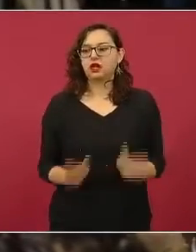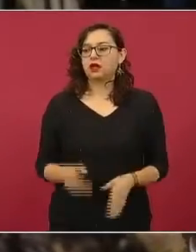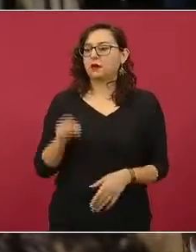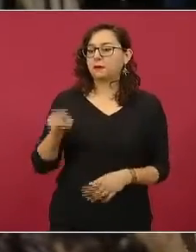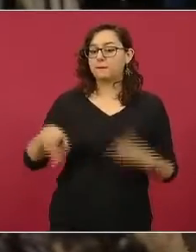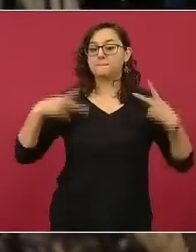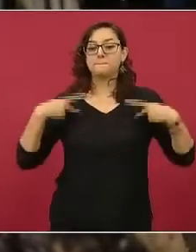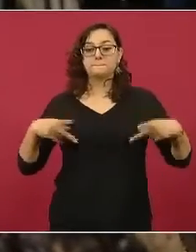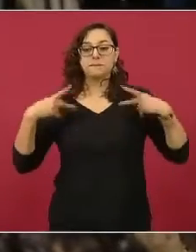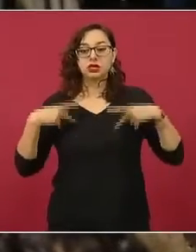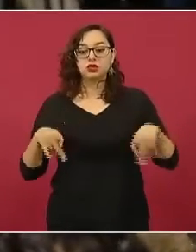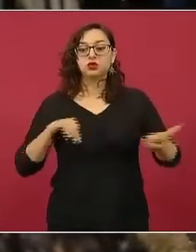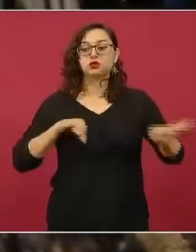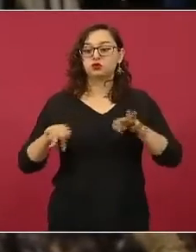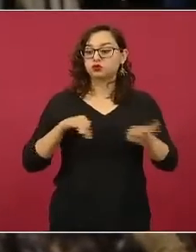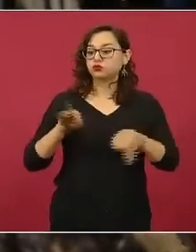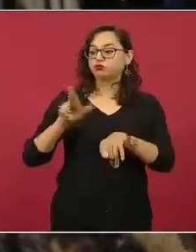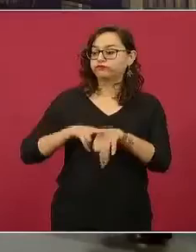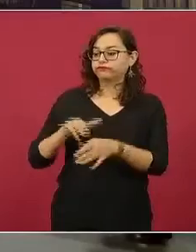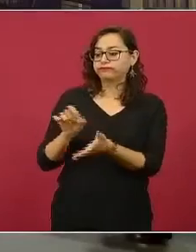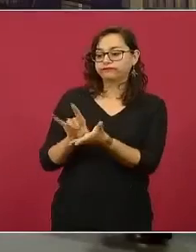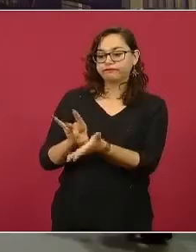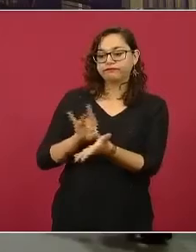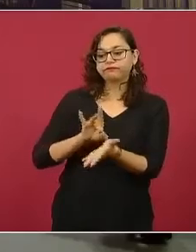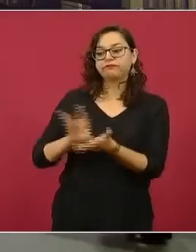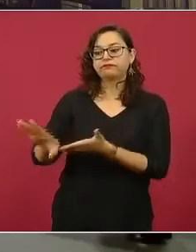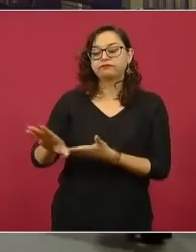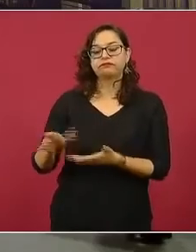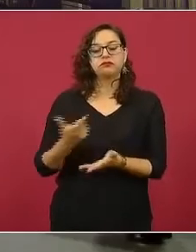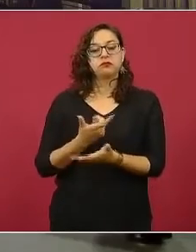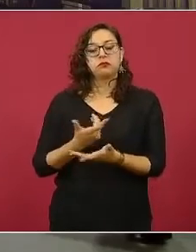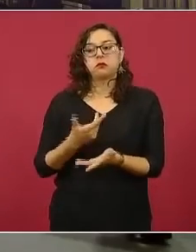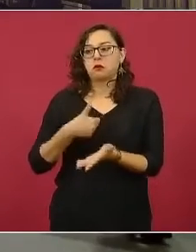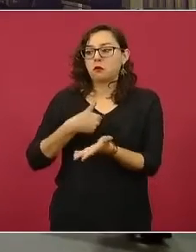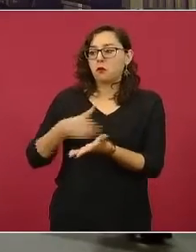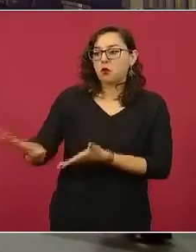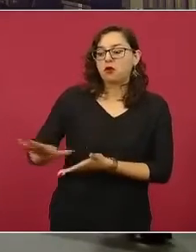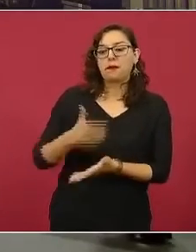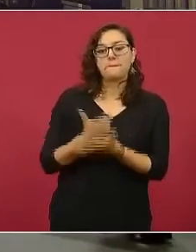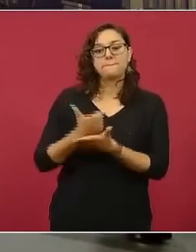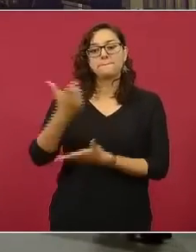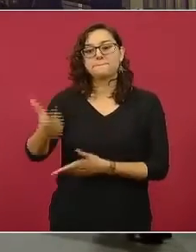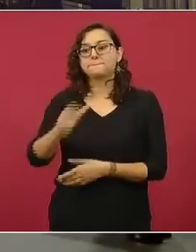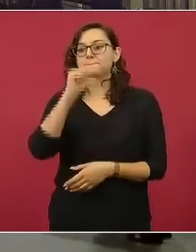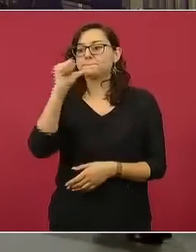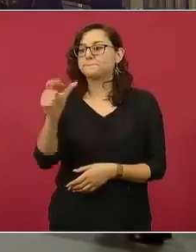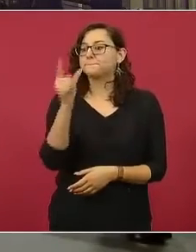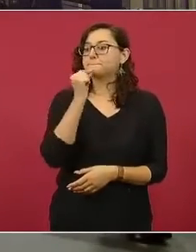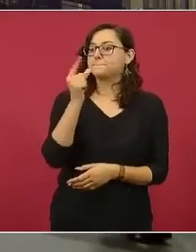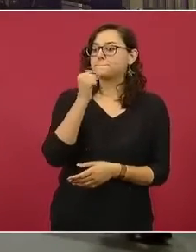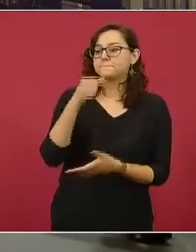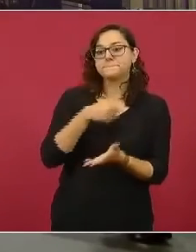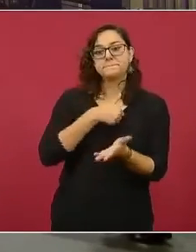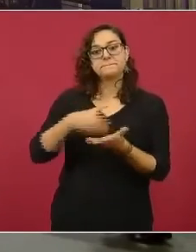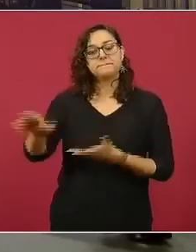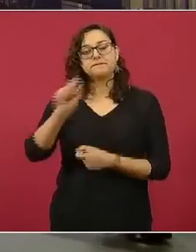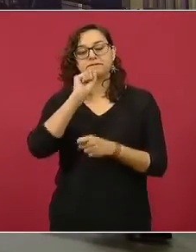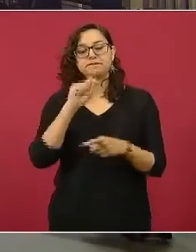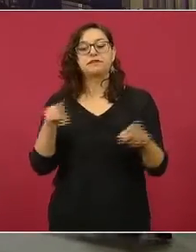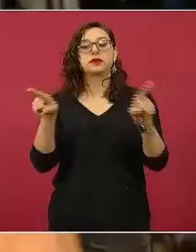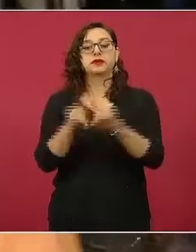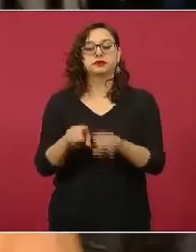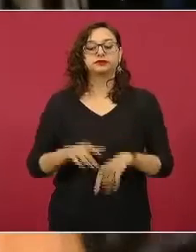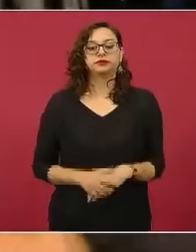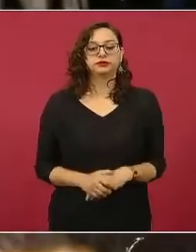lo corrieron, no le pagaron liquidación alguna y a la funcionaria de la Policía Federal también. Le explico cómo encubrieron ese expediente. Se le